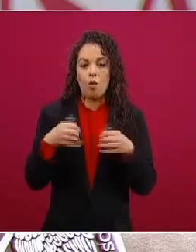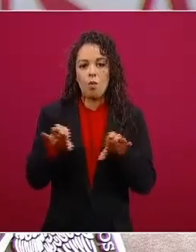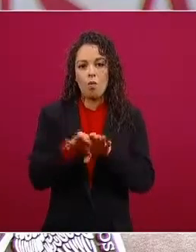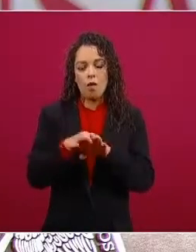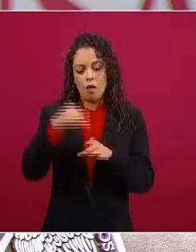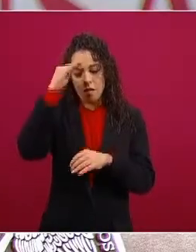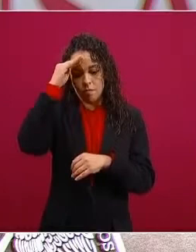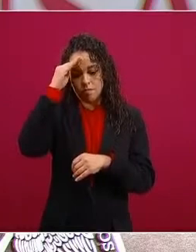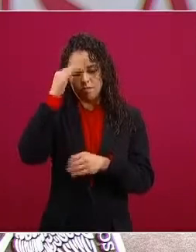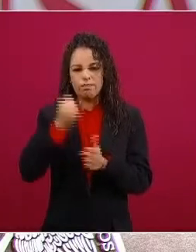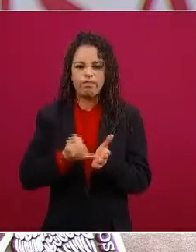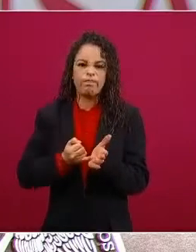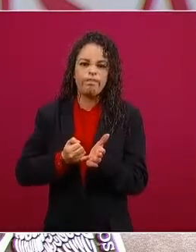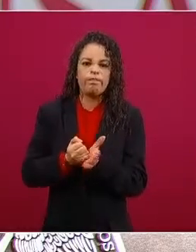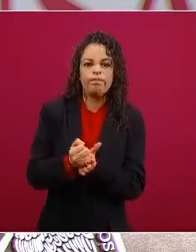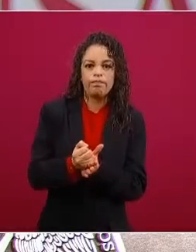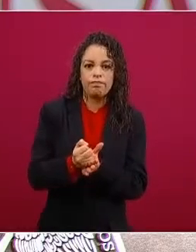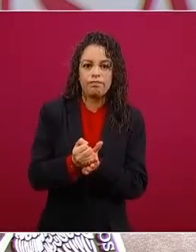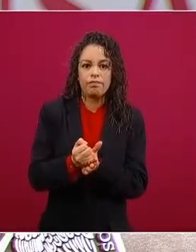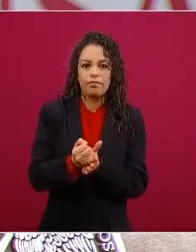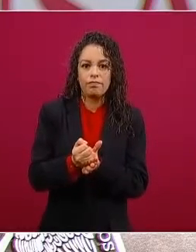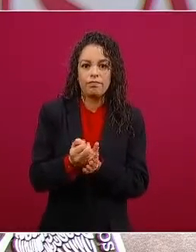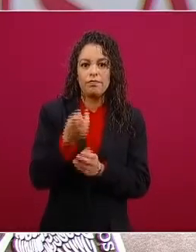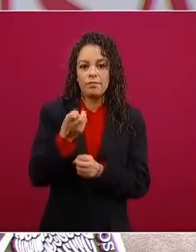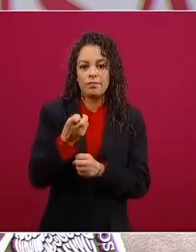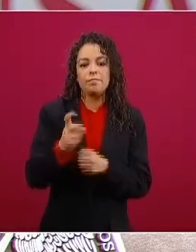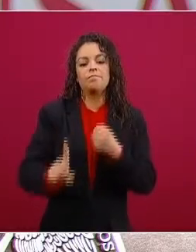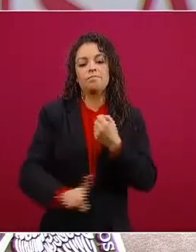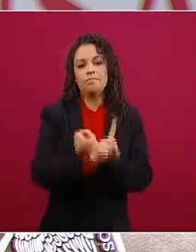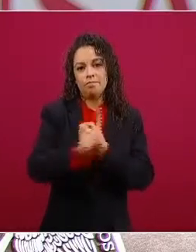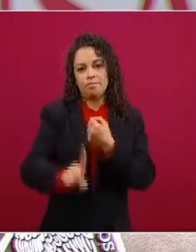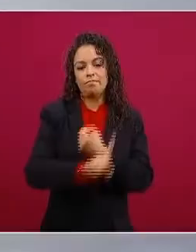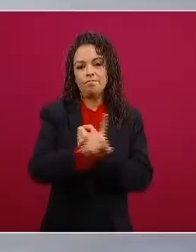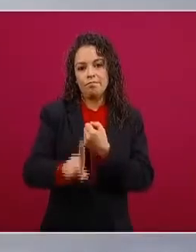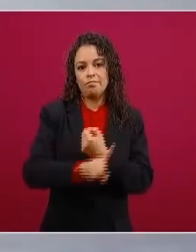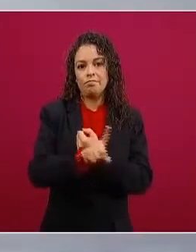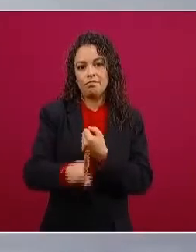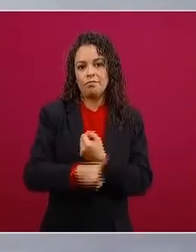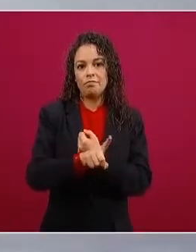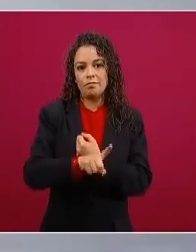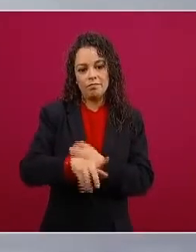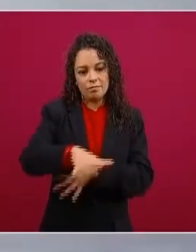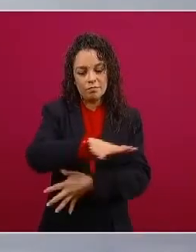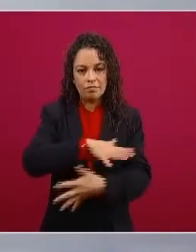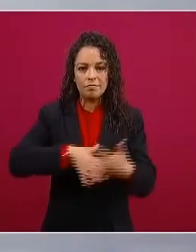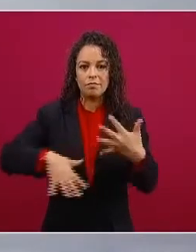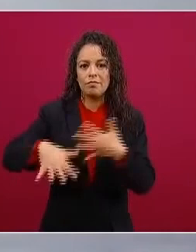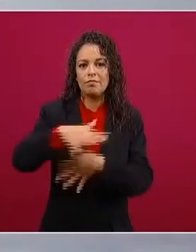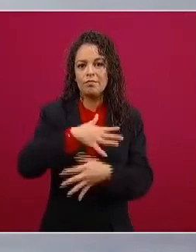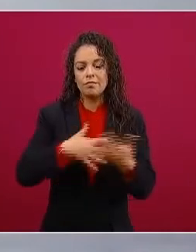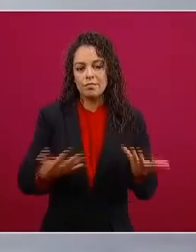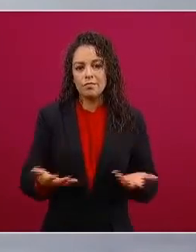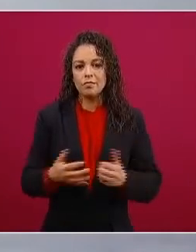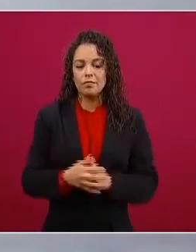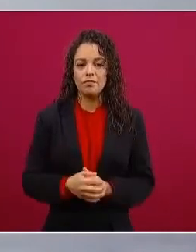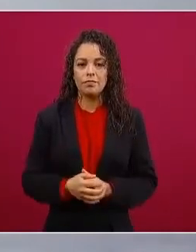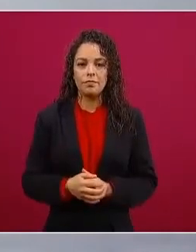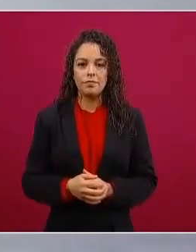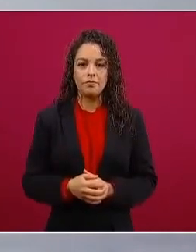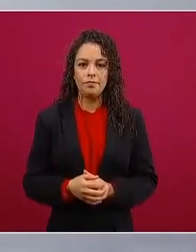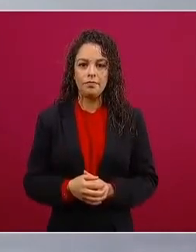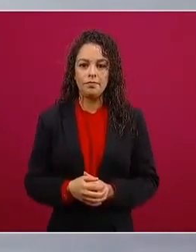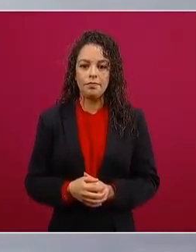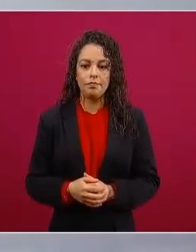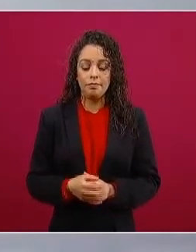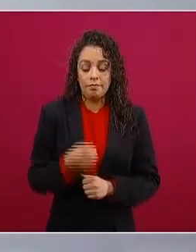las conductas antisociales estamos pues desplegando toda